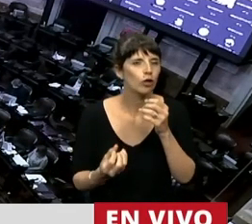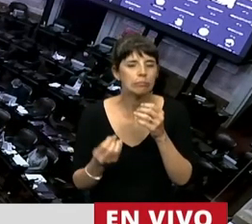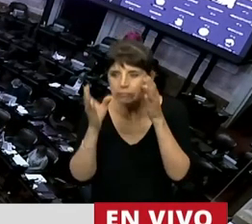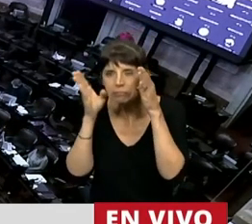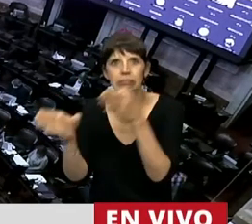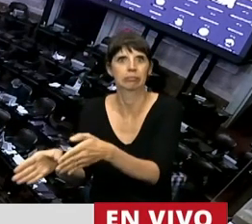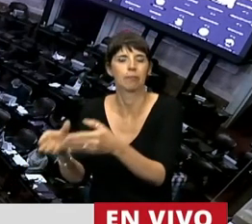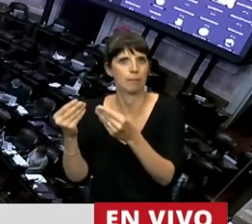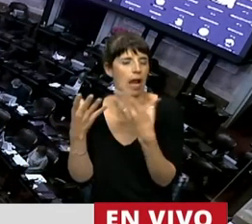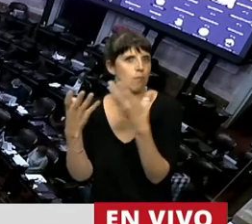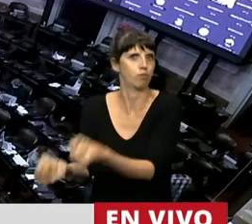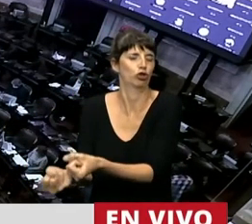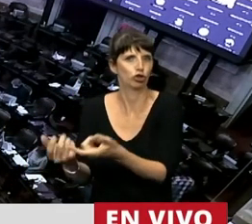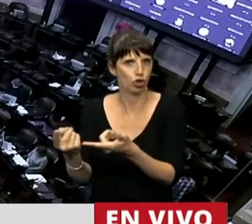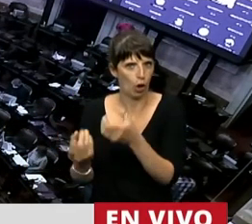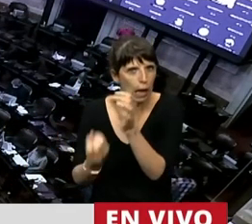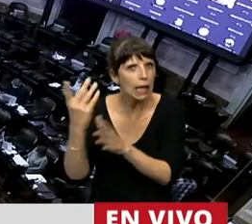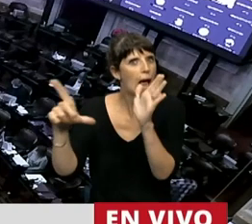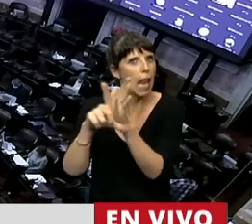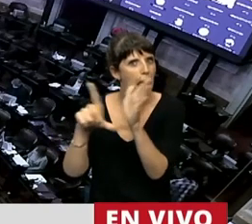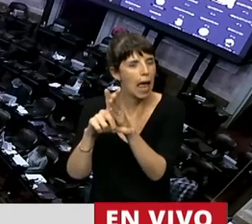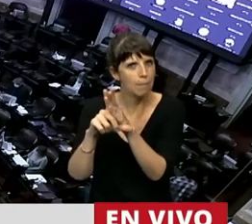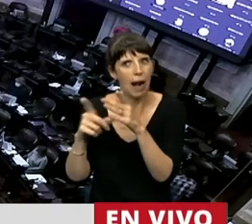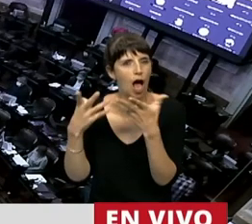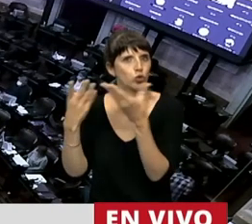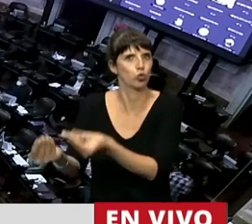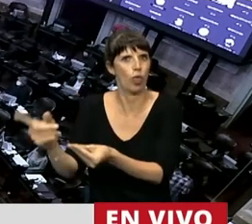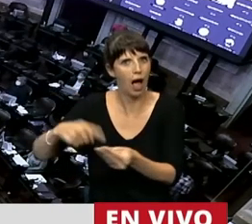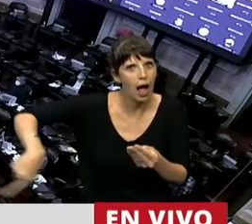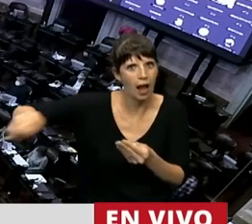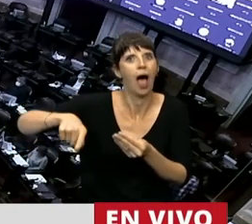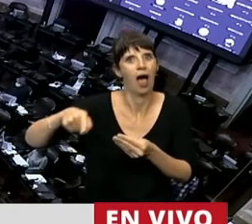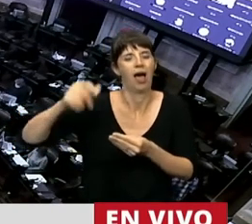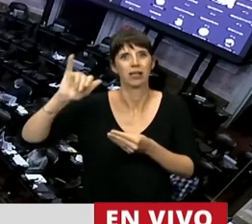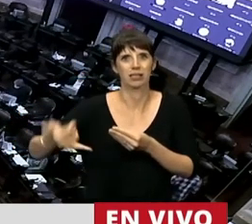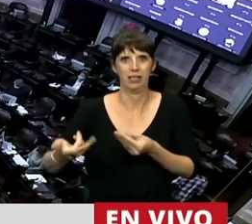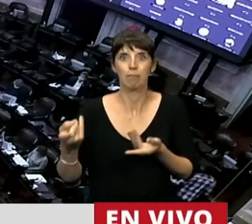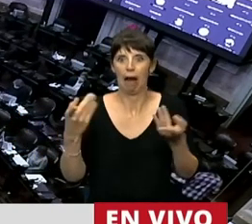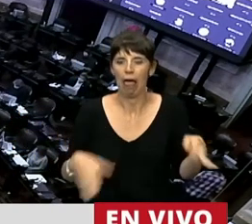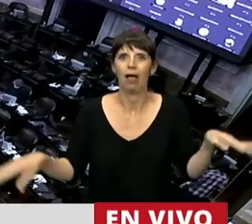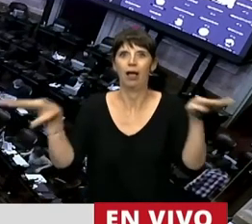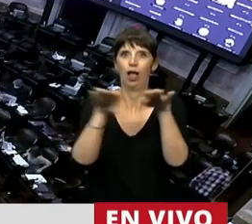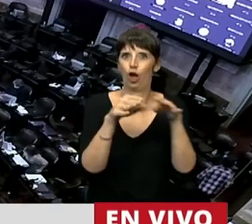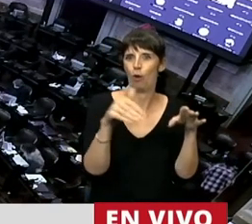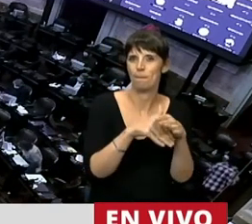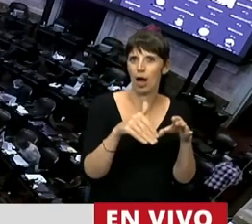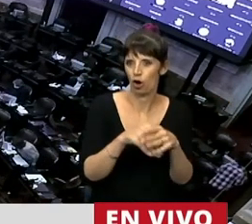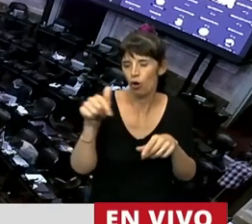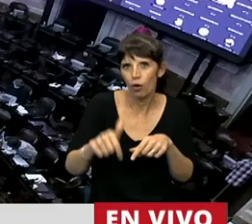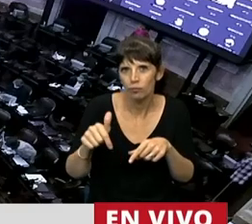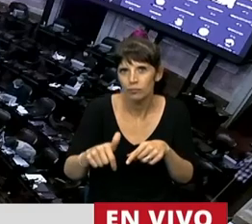en este caso no caben dudas de que entre los bancos y entidades financieras y los pequeños comercios tenemos